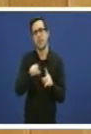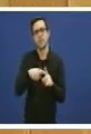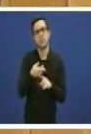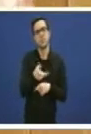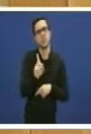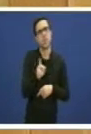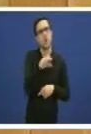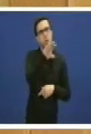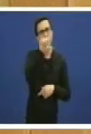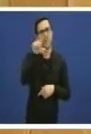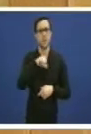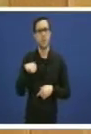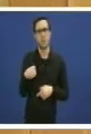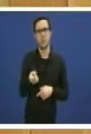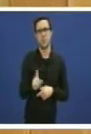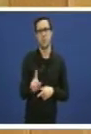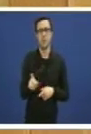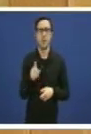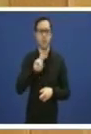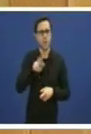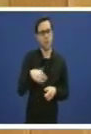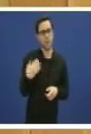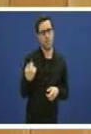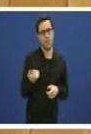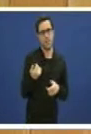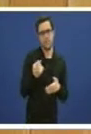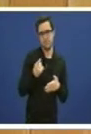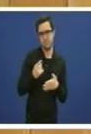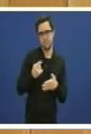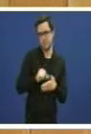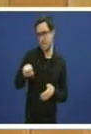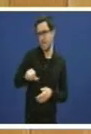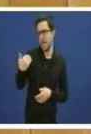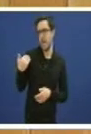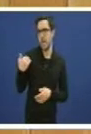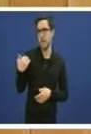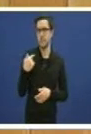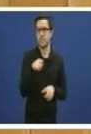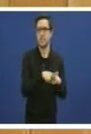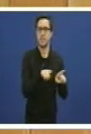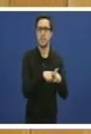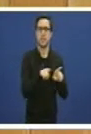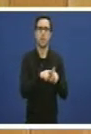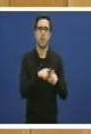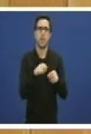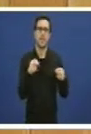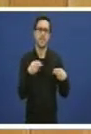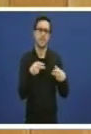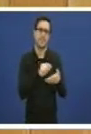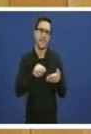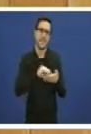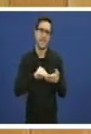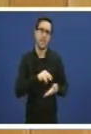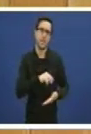así o teñen recoñecido nas últimas semanas tanto o secretario serán o secretario de Estado de Seguridade Social do Ministerio de